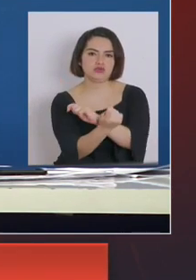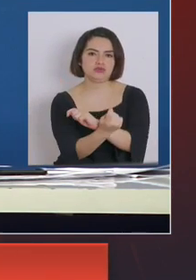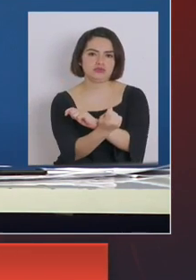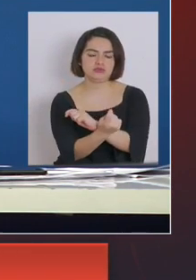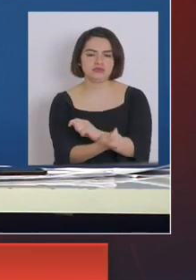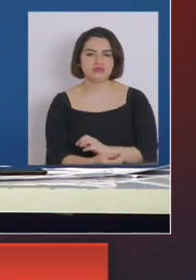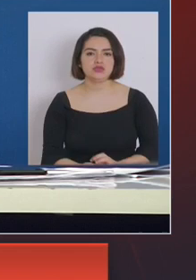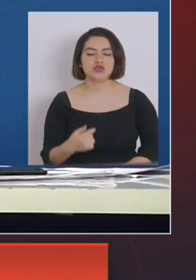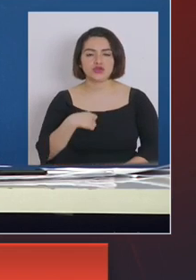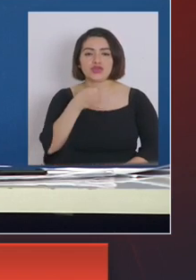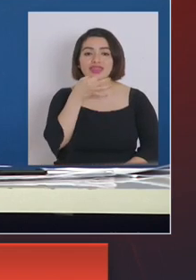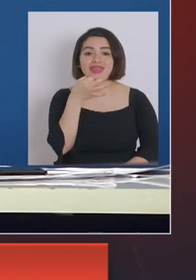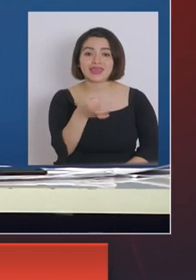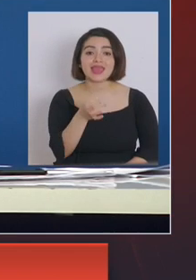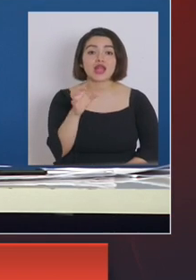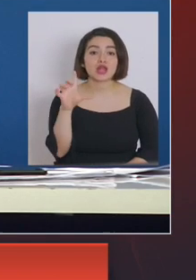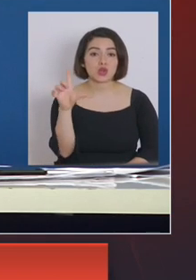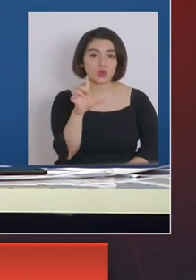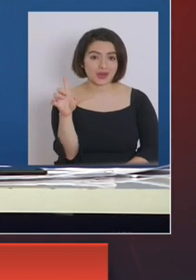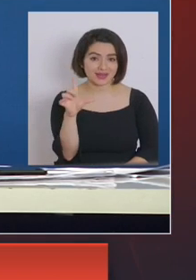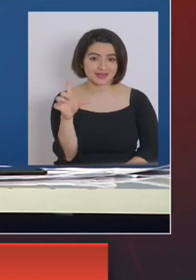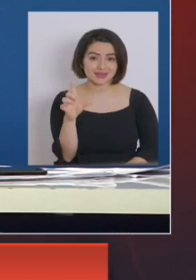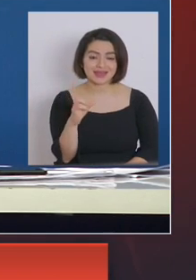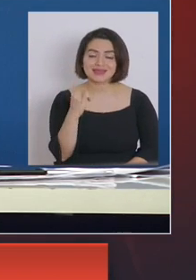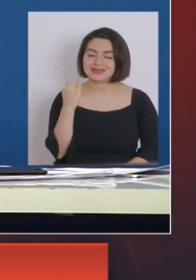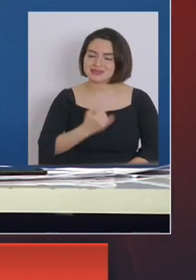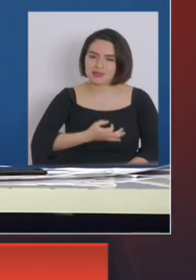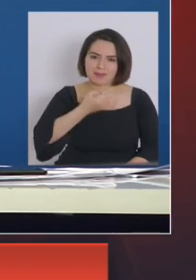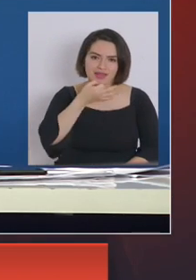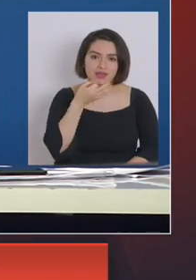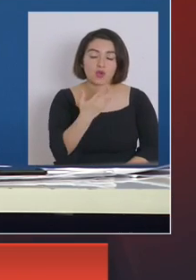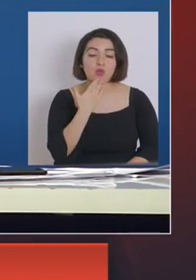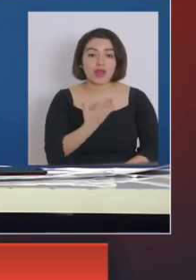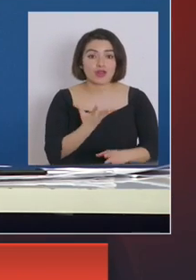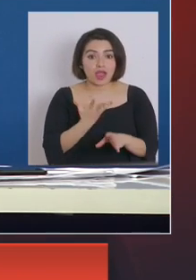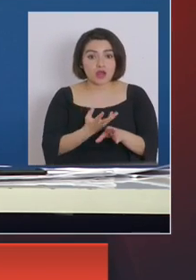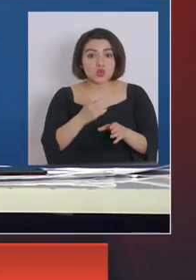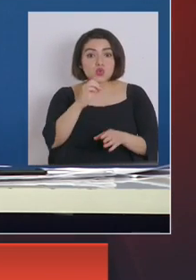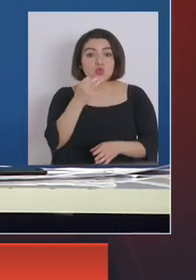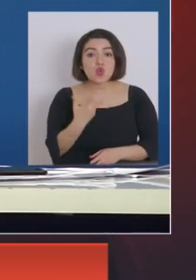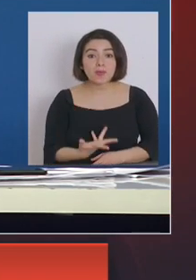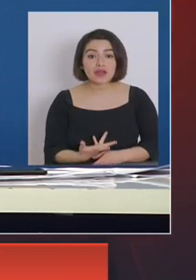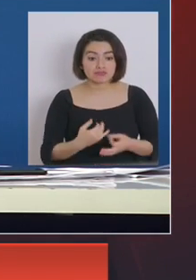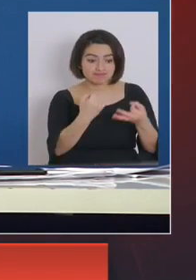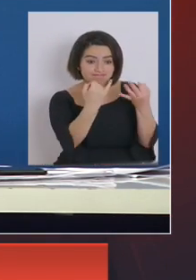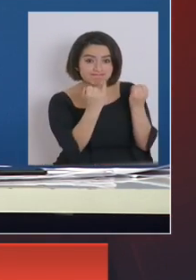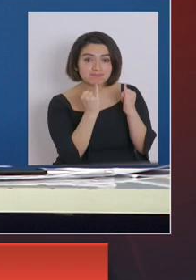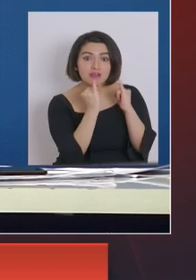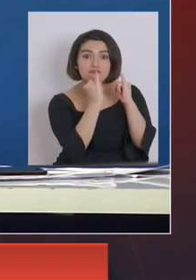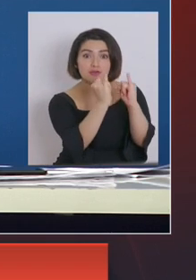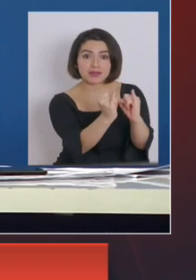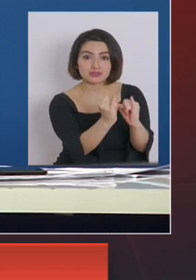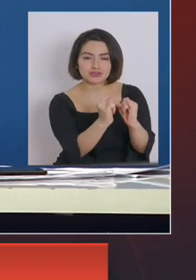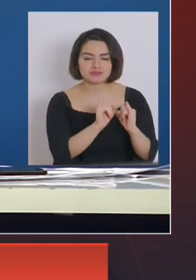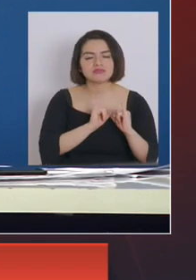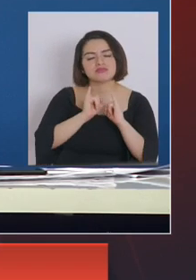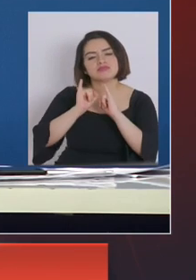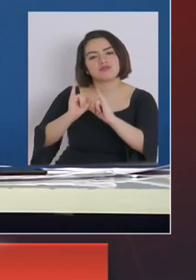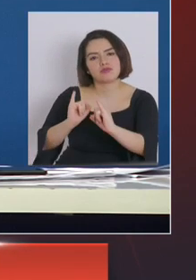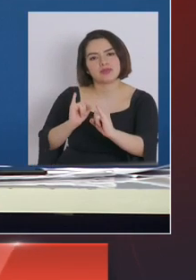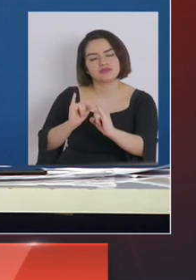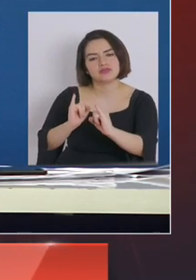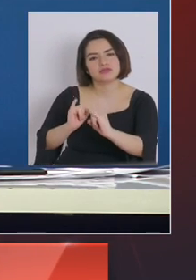Lo que yo dije es que nosotros el lunes, que siempre digo lo mismo, cuando tengamos las cifras en la mano, daremos a conocer las noticias